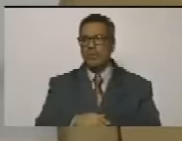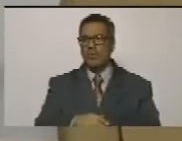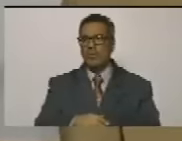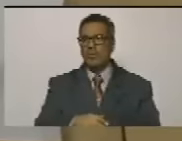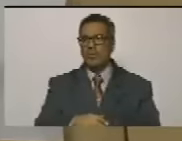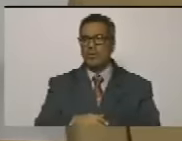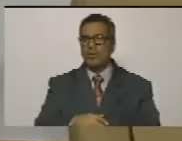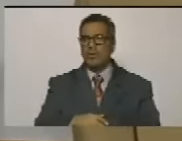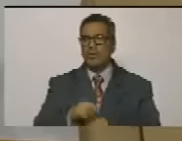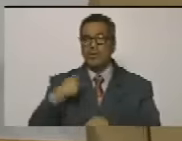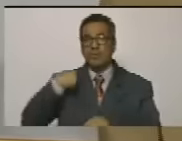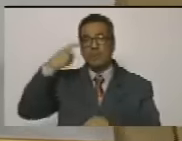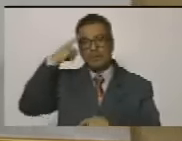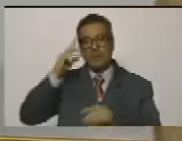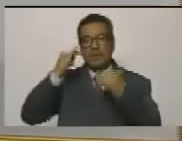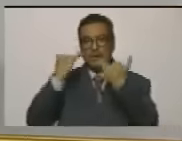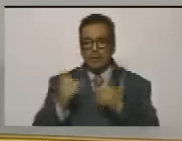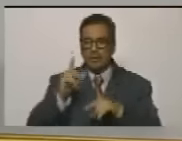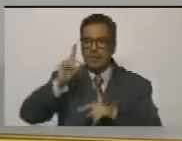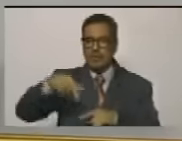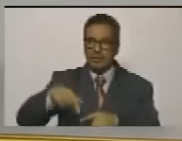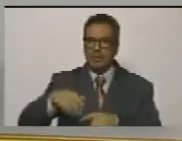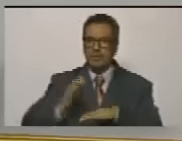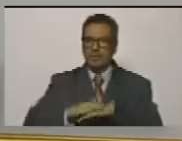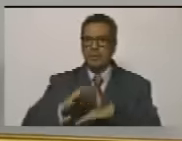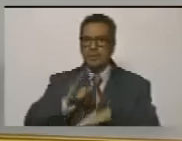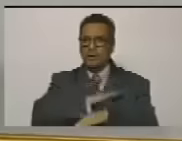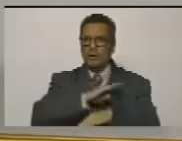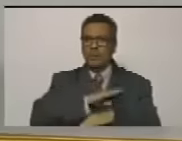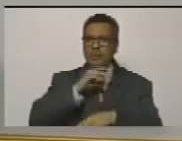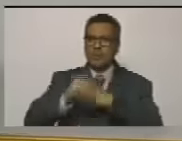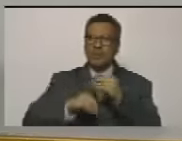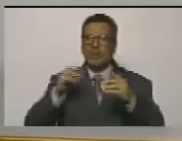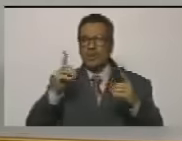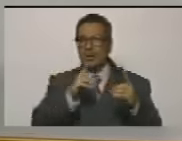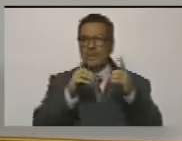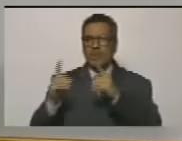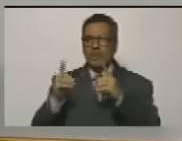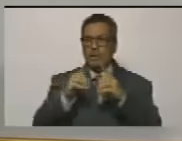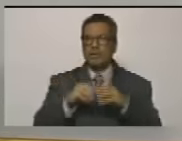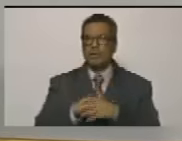y resulta que ahora también somos culpables de haber dialogado